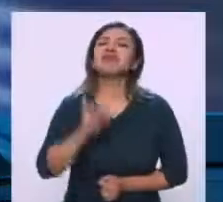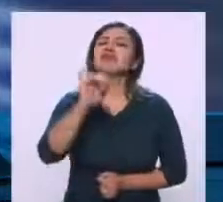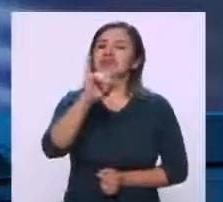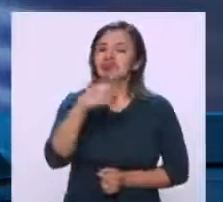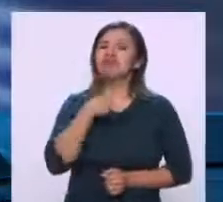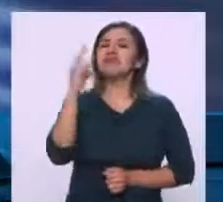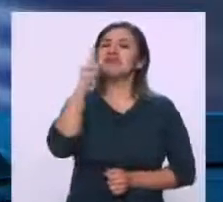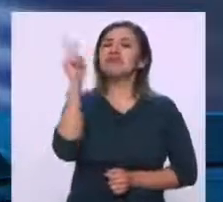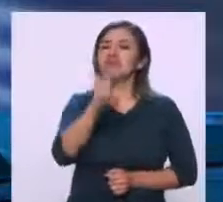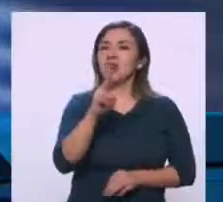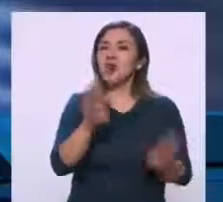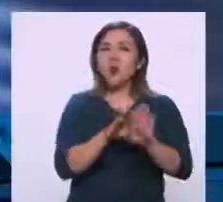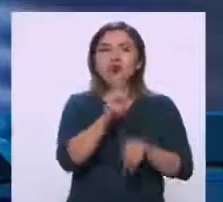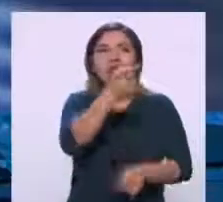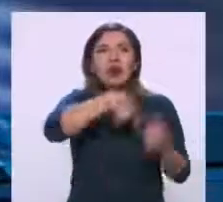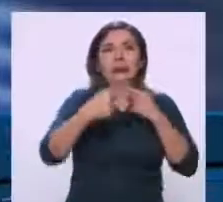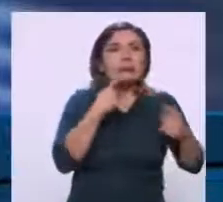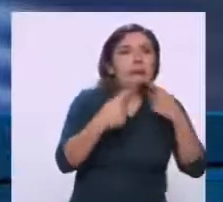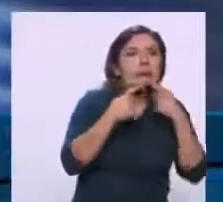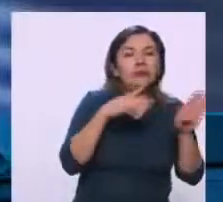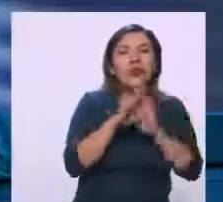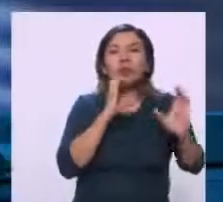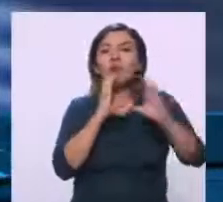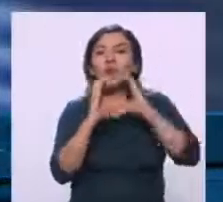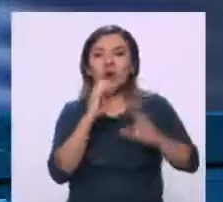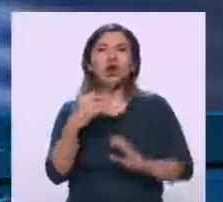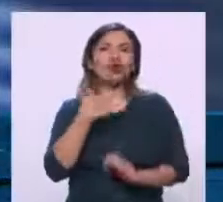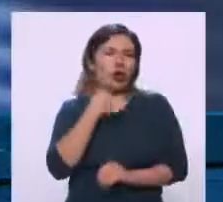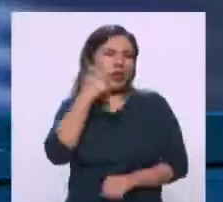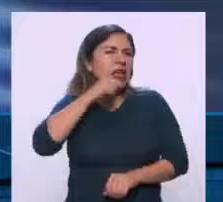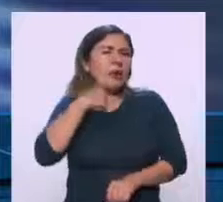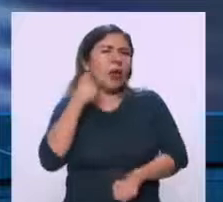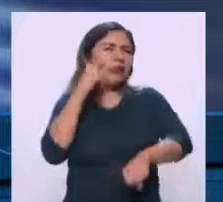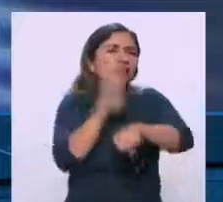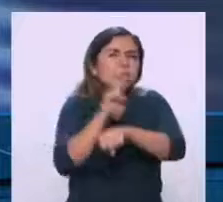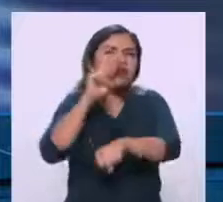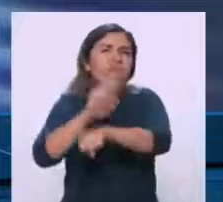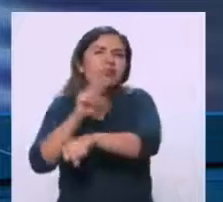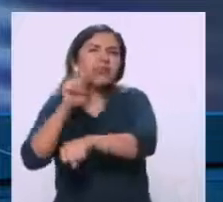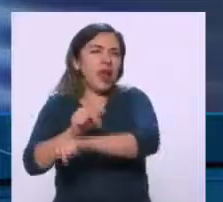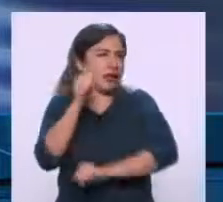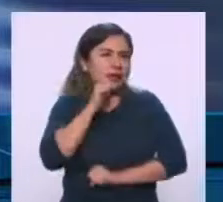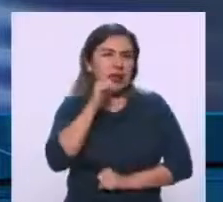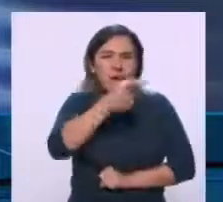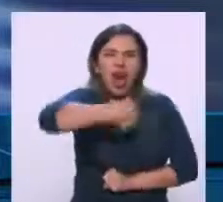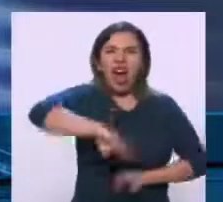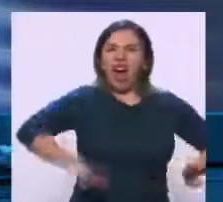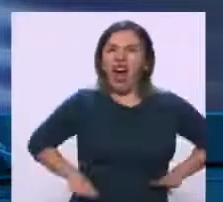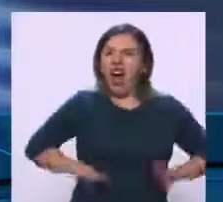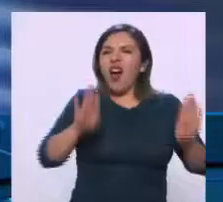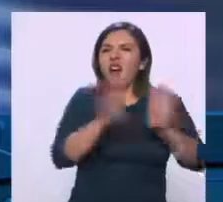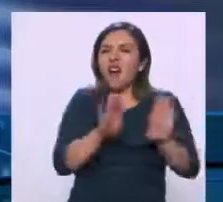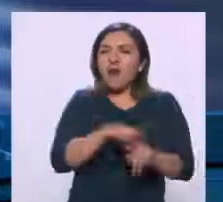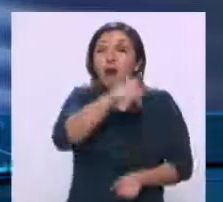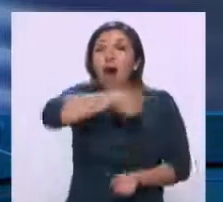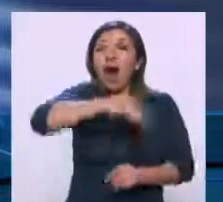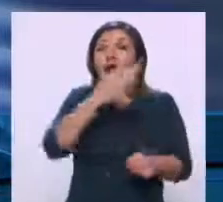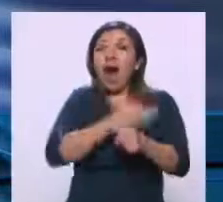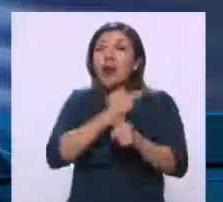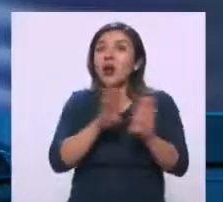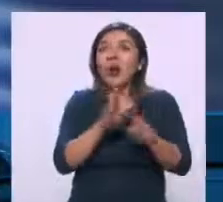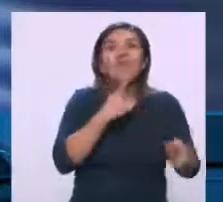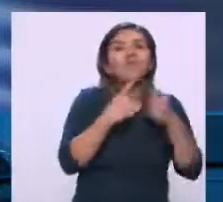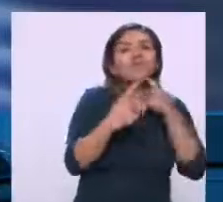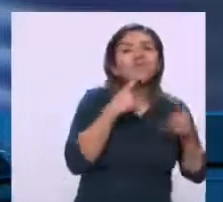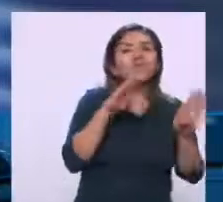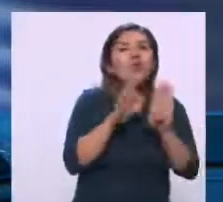bueno, yo veo cómo se están ahí organizando, comunicando. O yo monitoreo todo el tiempo estos ejércitos. Estos están tramando